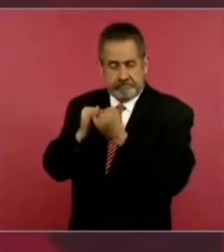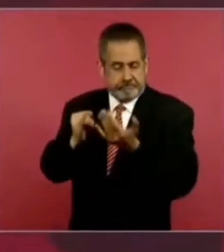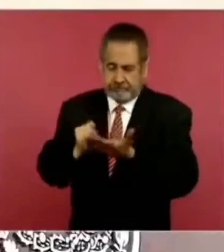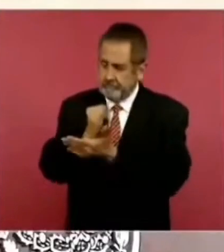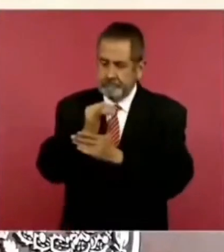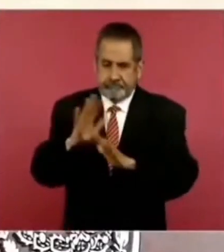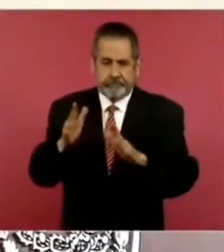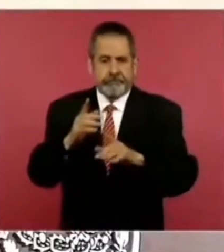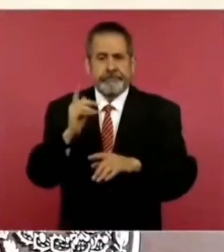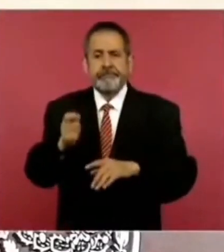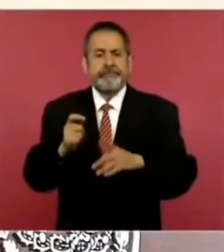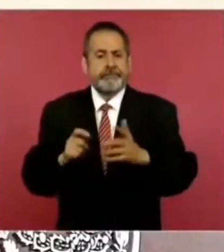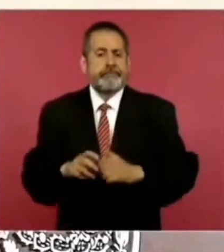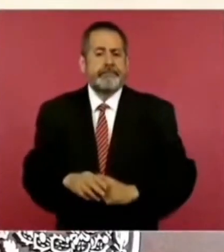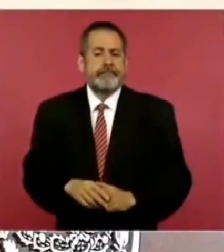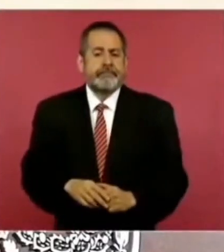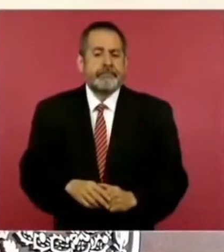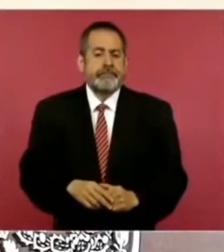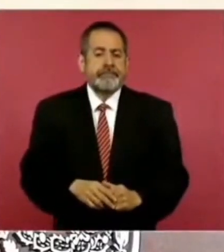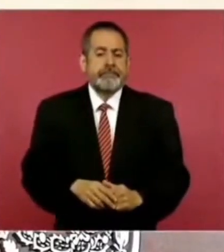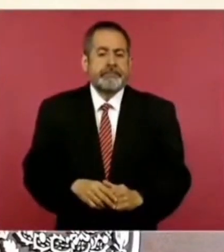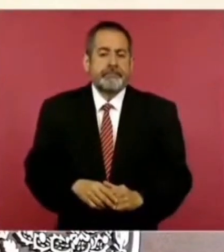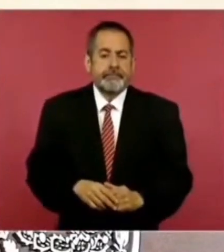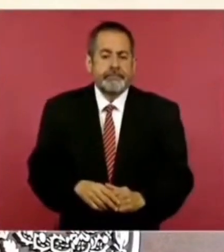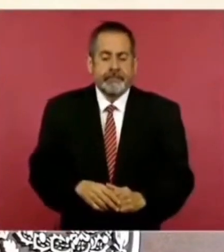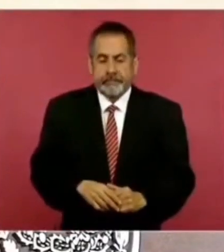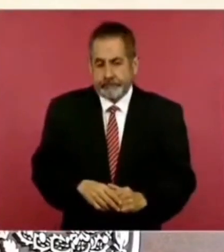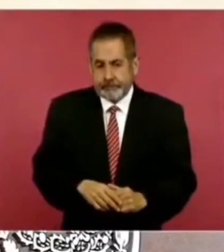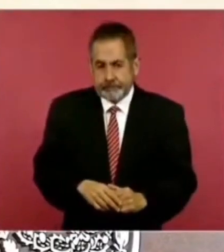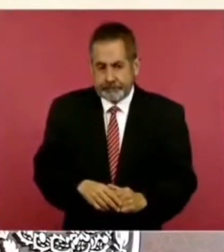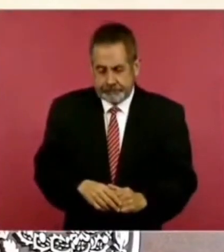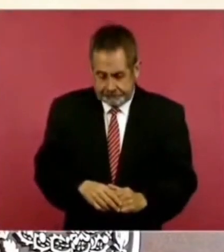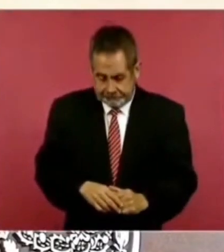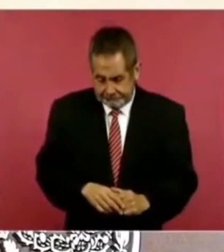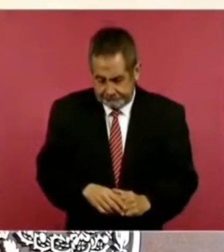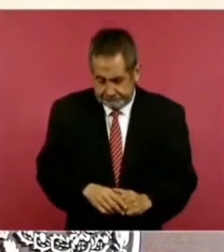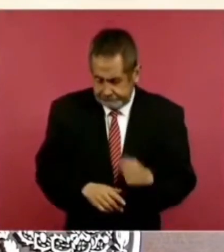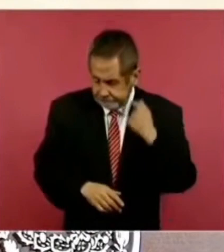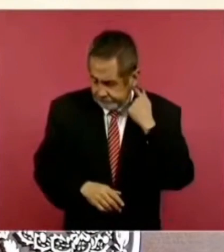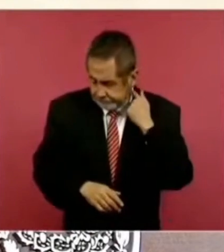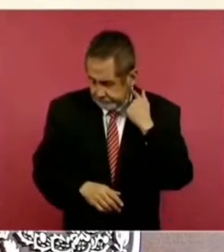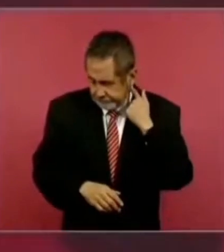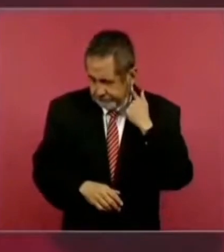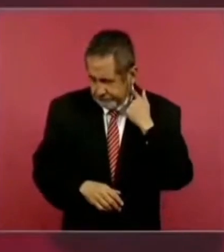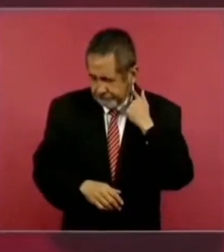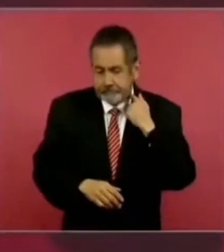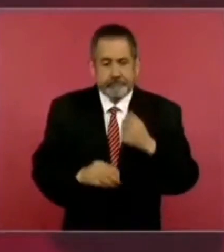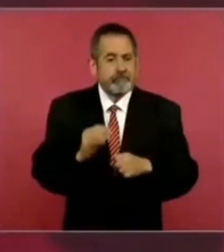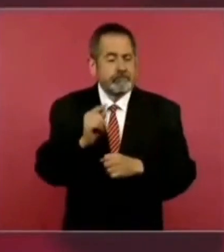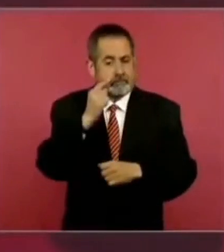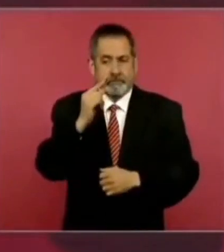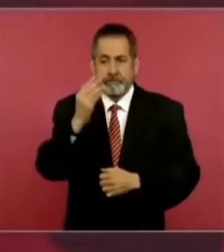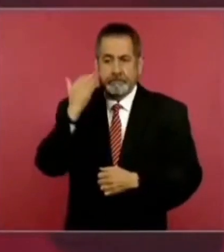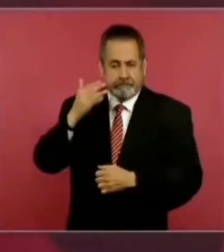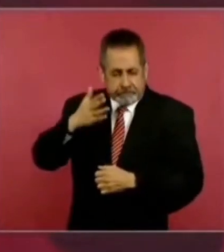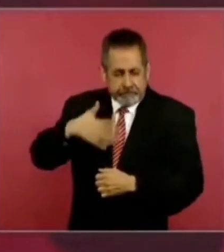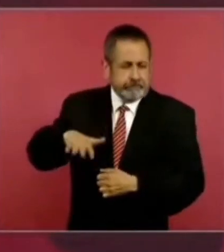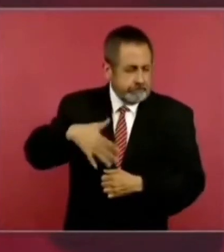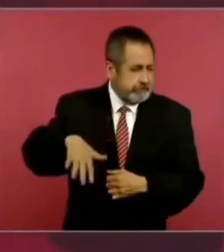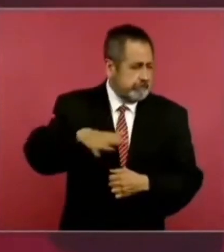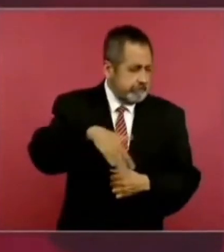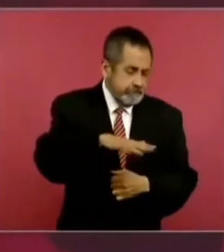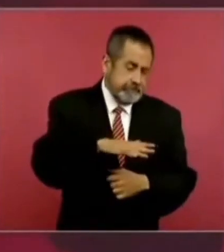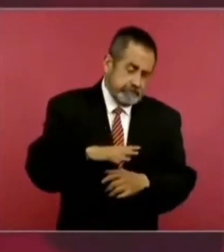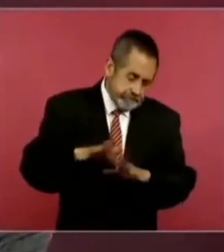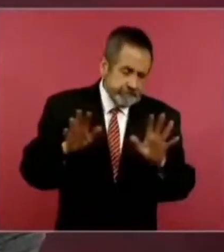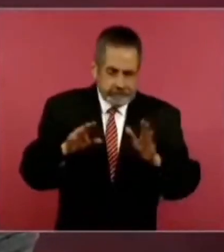se viene haciendo la búsqueda, pero vamos